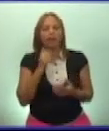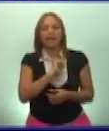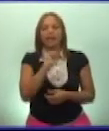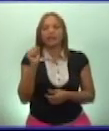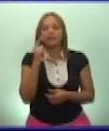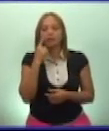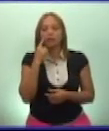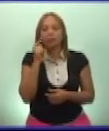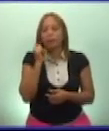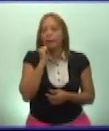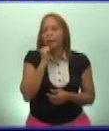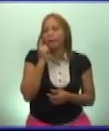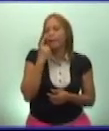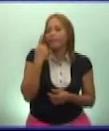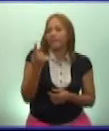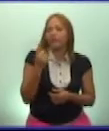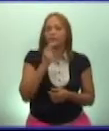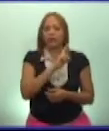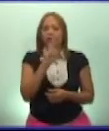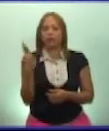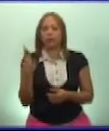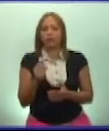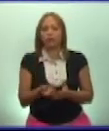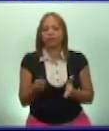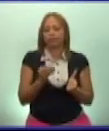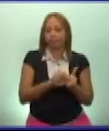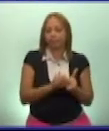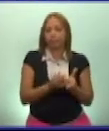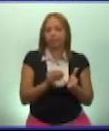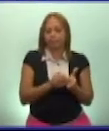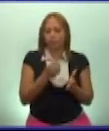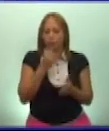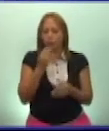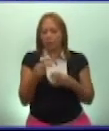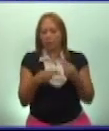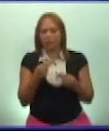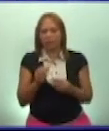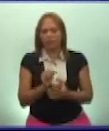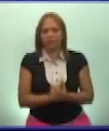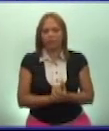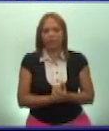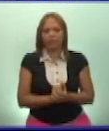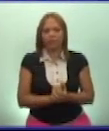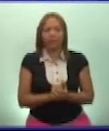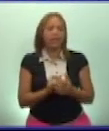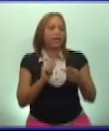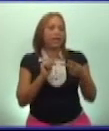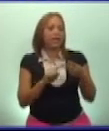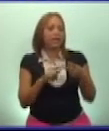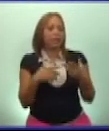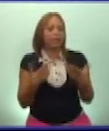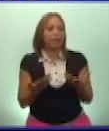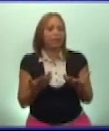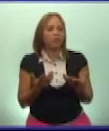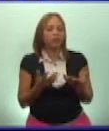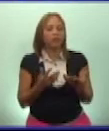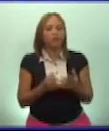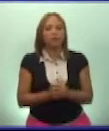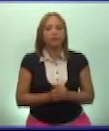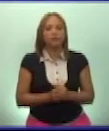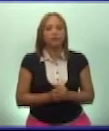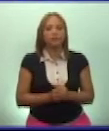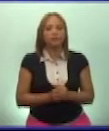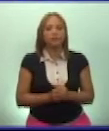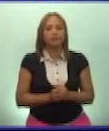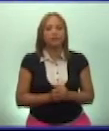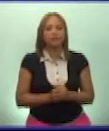notables de la revolución. Están en condiciones para hacerlo. Y la actividad 2 les orienta